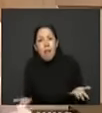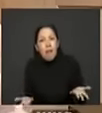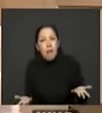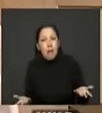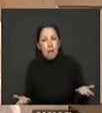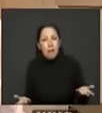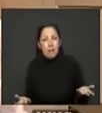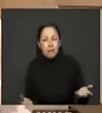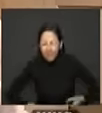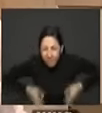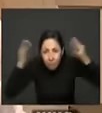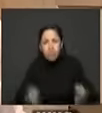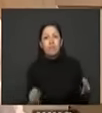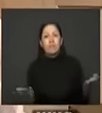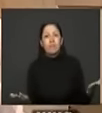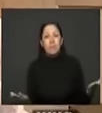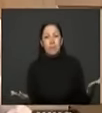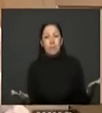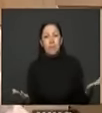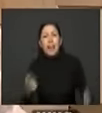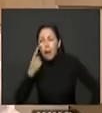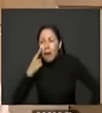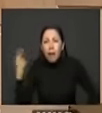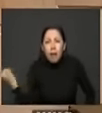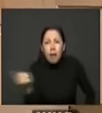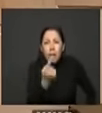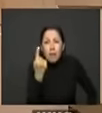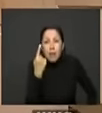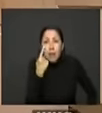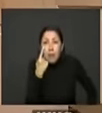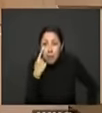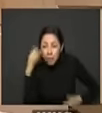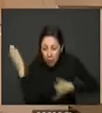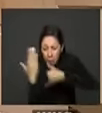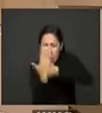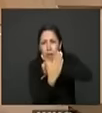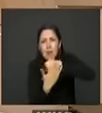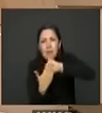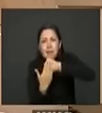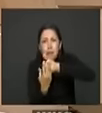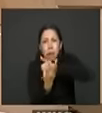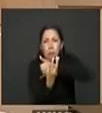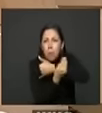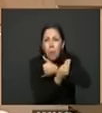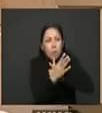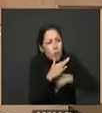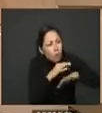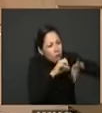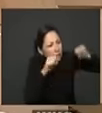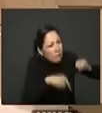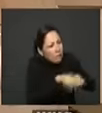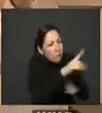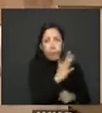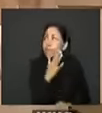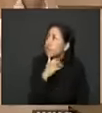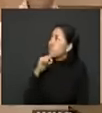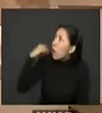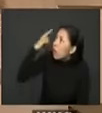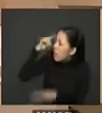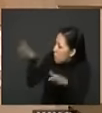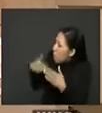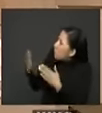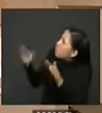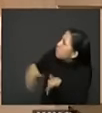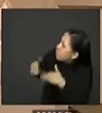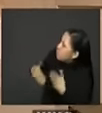prueba fehaciente de que todavía tengamos la mitad del territorio nacional sin instituciones sociales y estatales legítimas es que